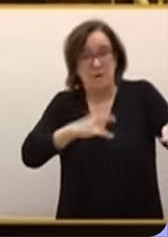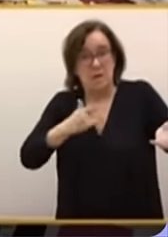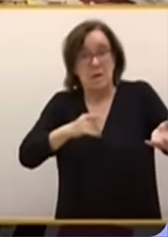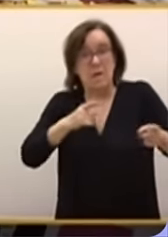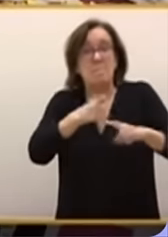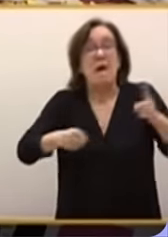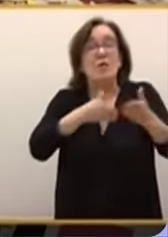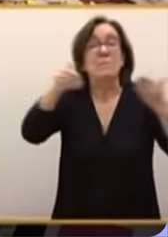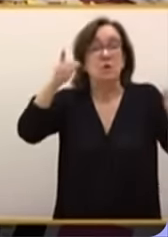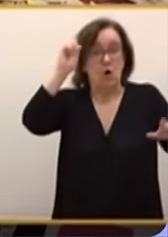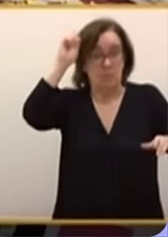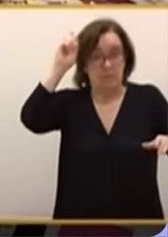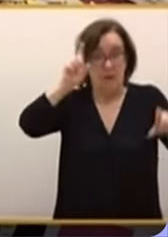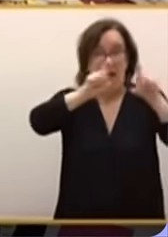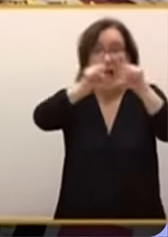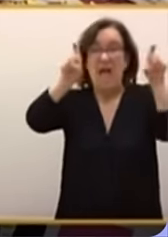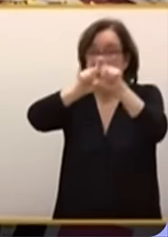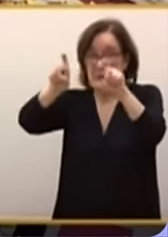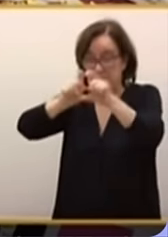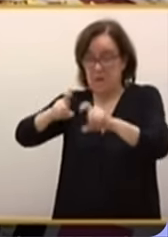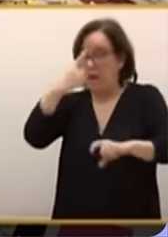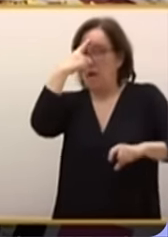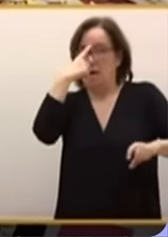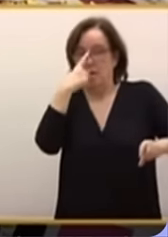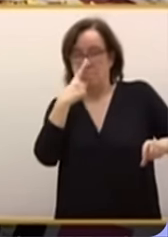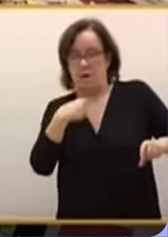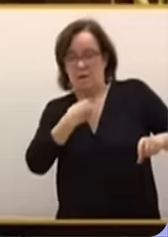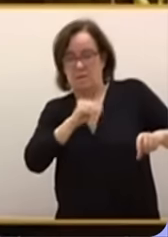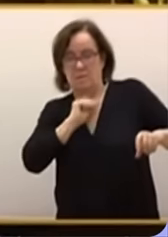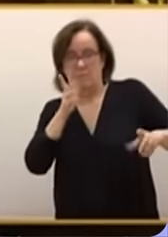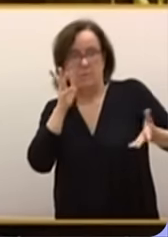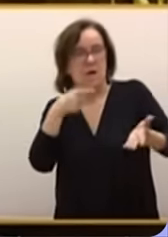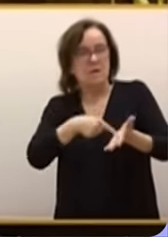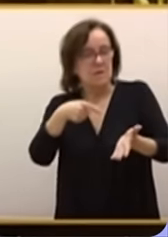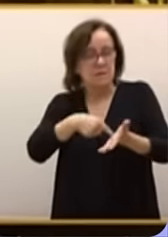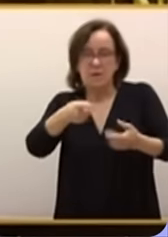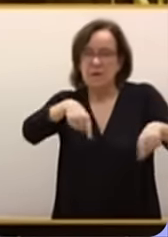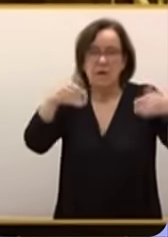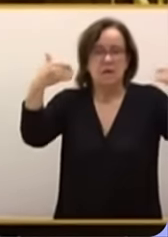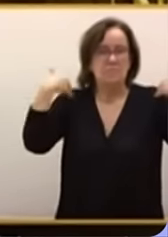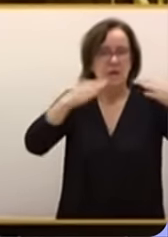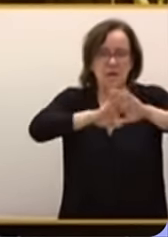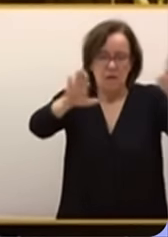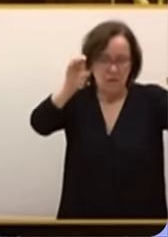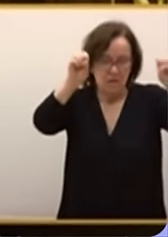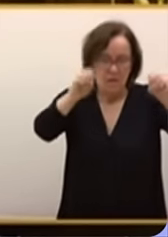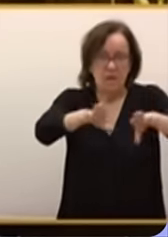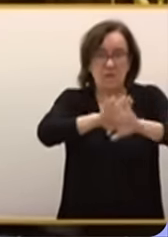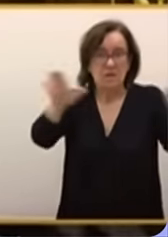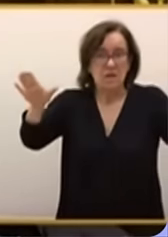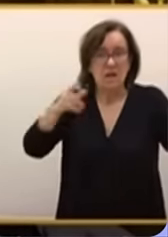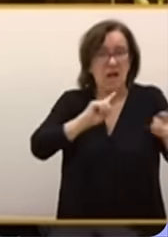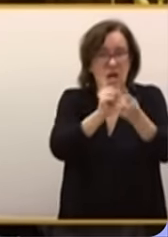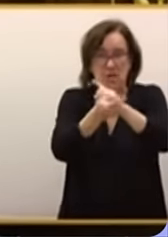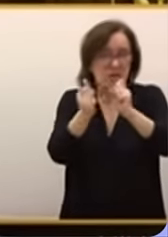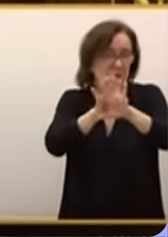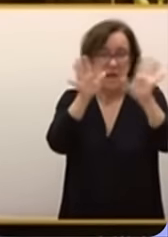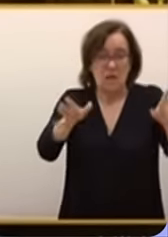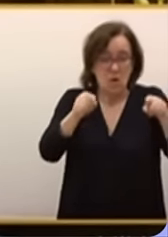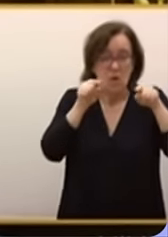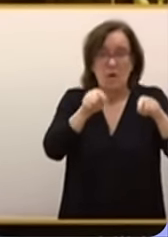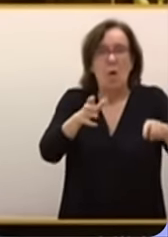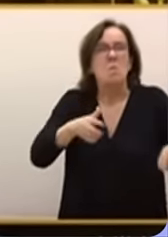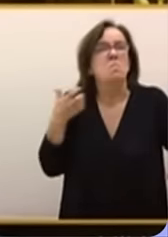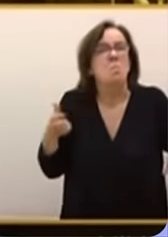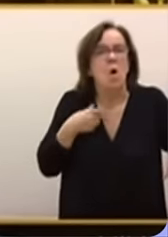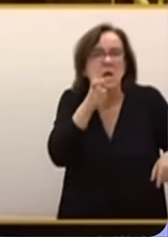millón. A las empresas, a la imagen del país, exija responsabilidades y déjelo ya. De lo contrario, quedará claro que a usted le